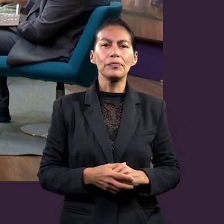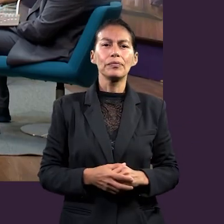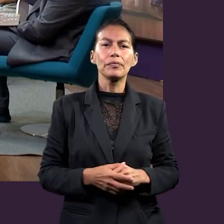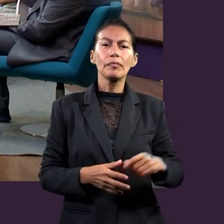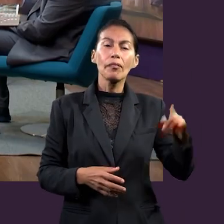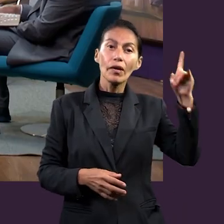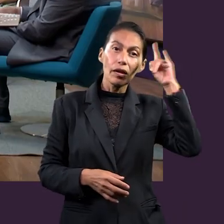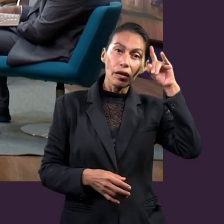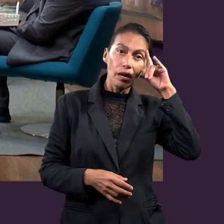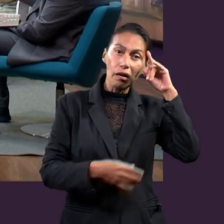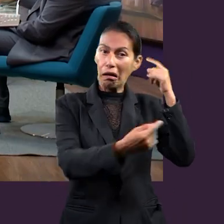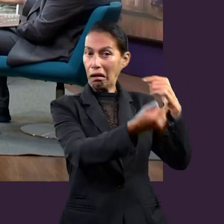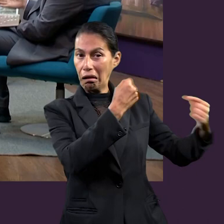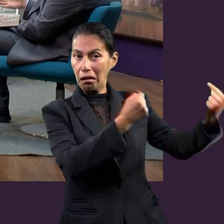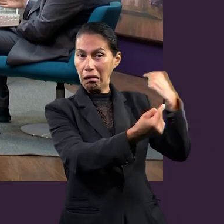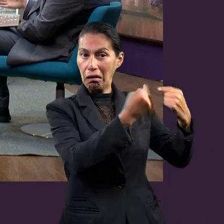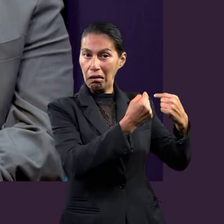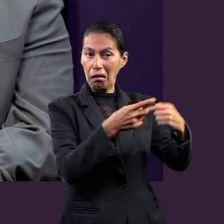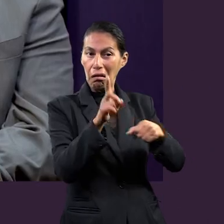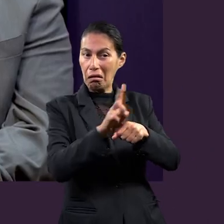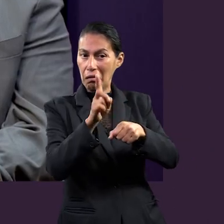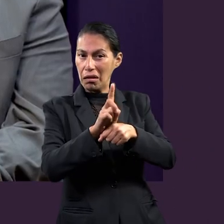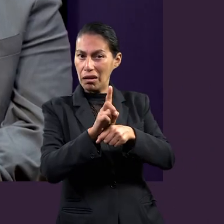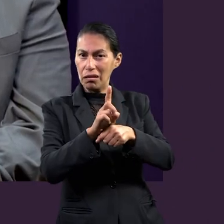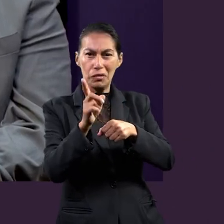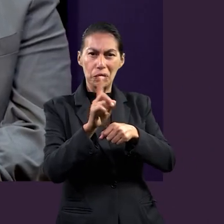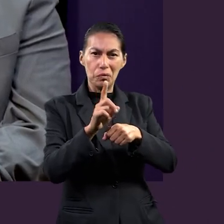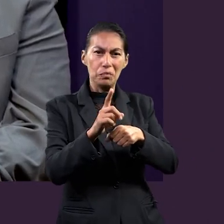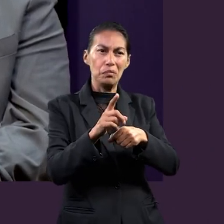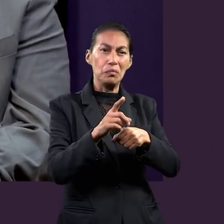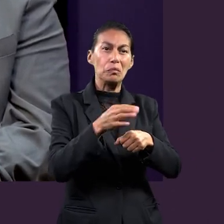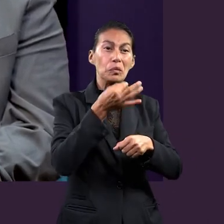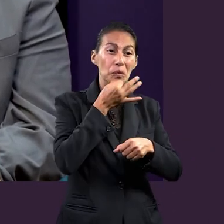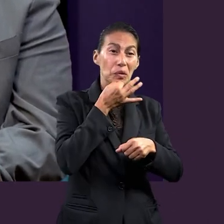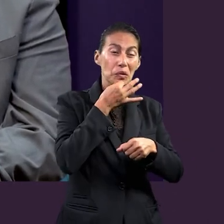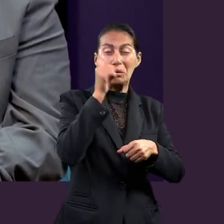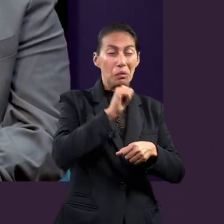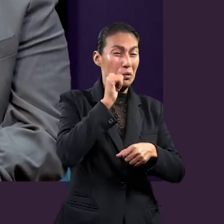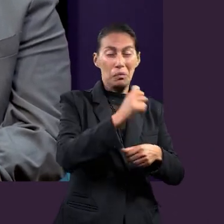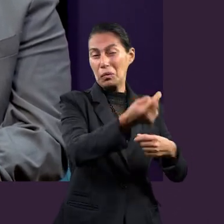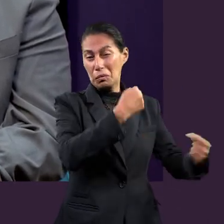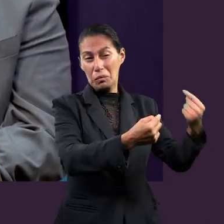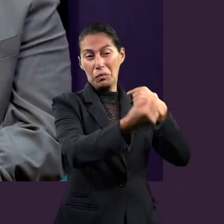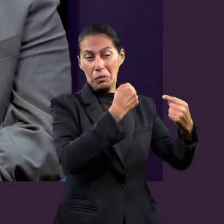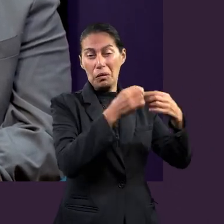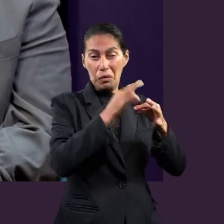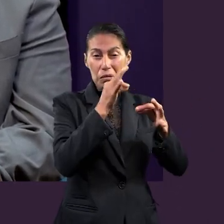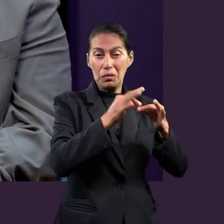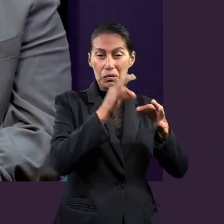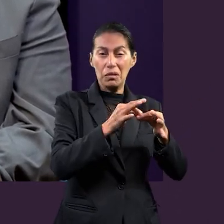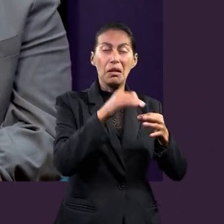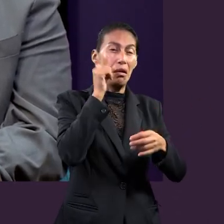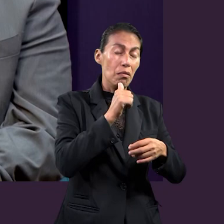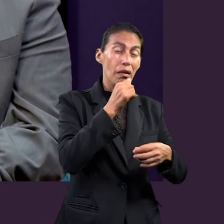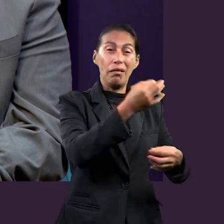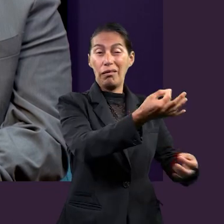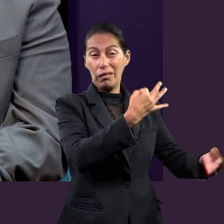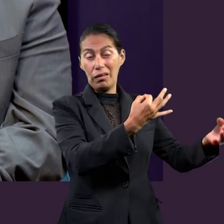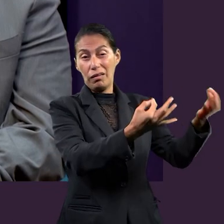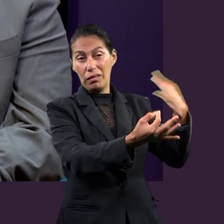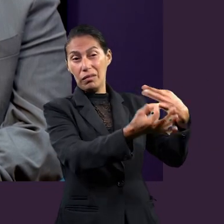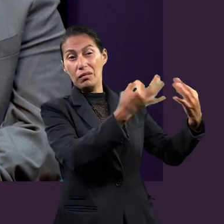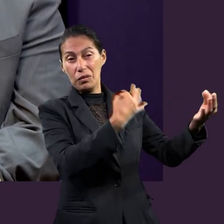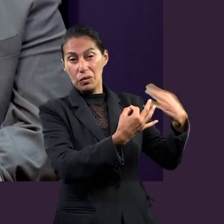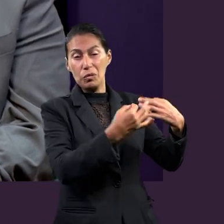O sea, las hechanzas del diablo ya ni siquiera son todos los días, son en todo momento. Estamos a